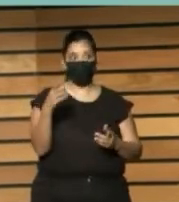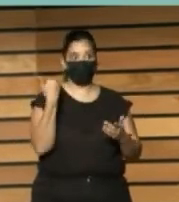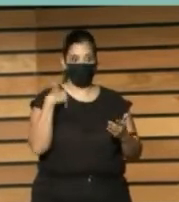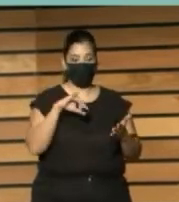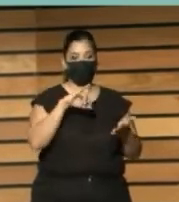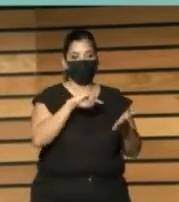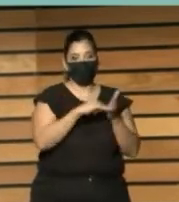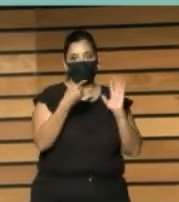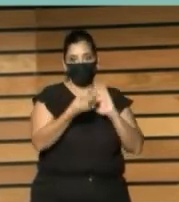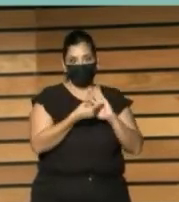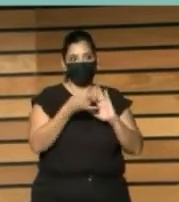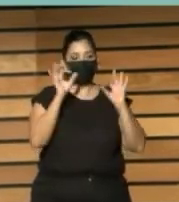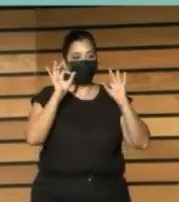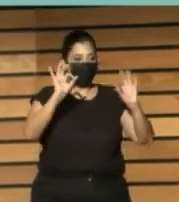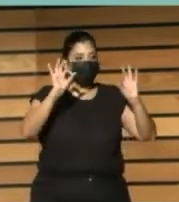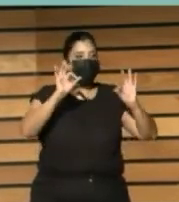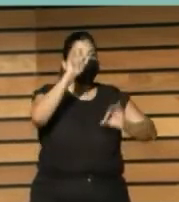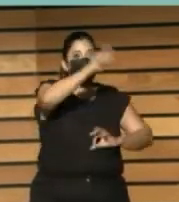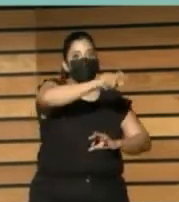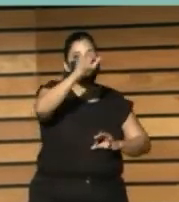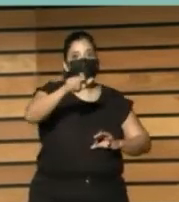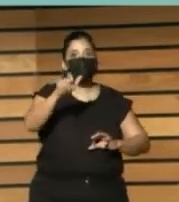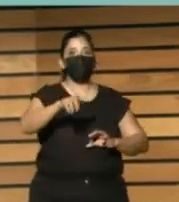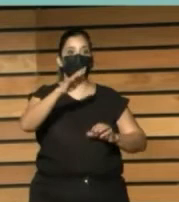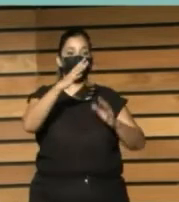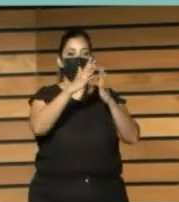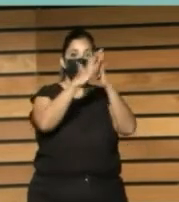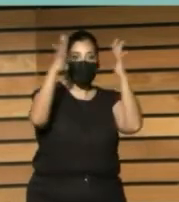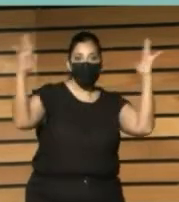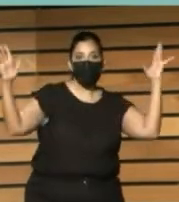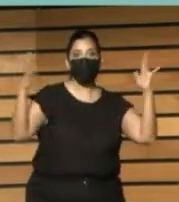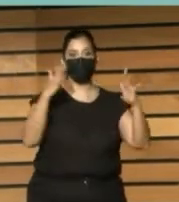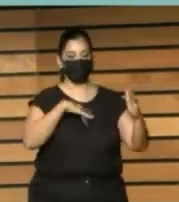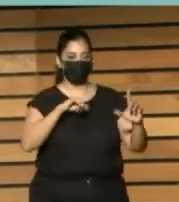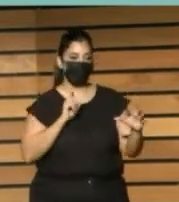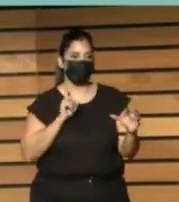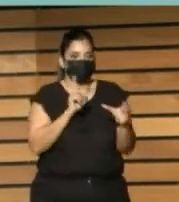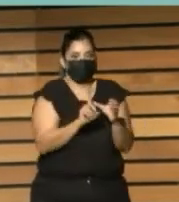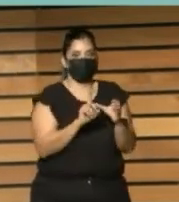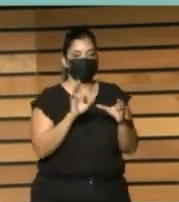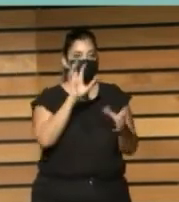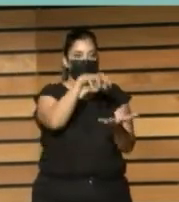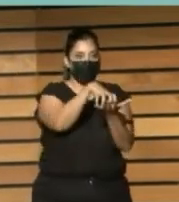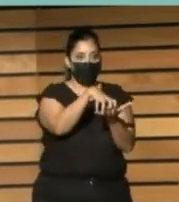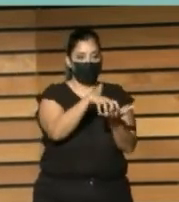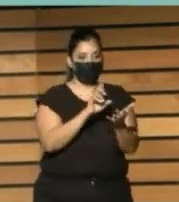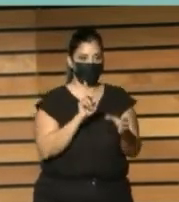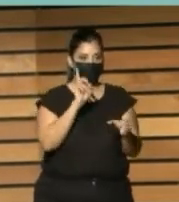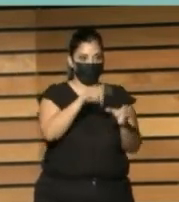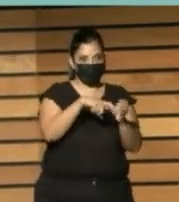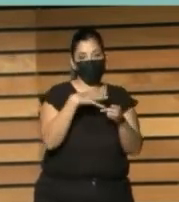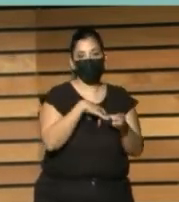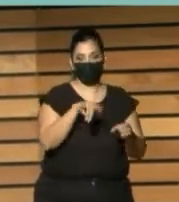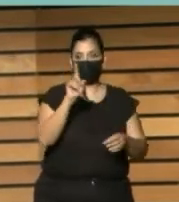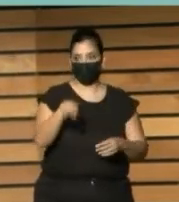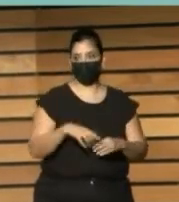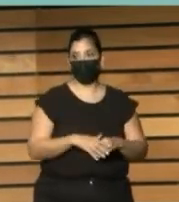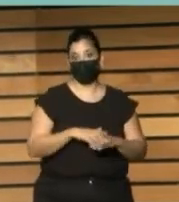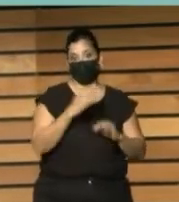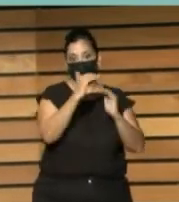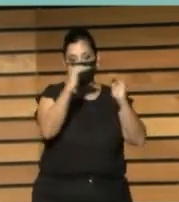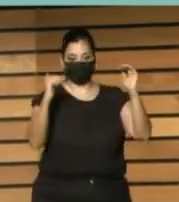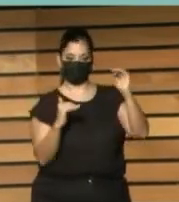atención especial al mundo rural desde el Consejo de Cooperación para trabajar este tipo de desigualdades